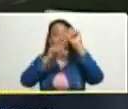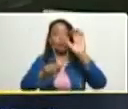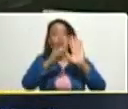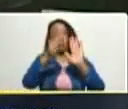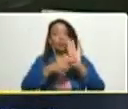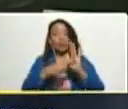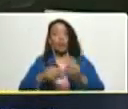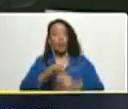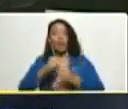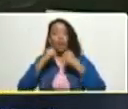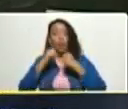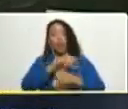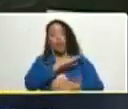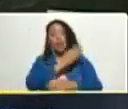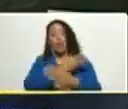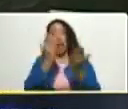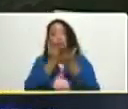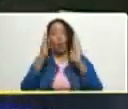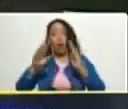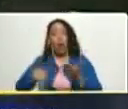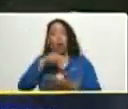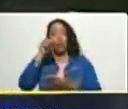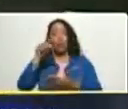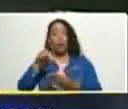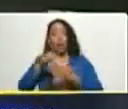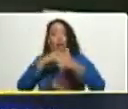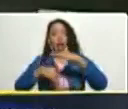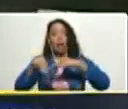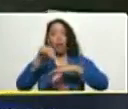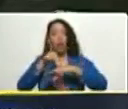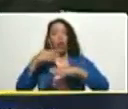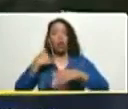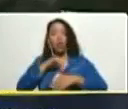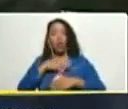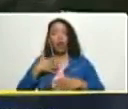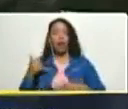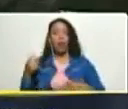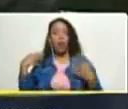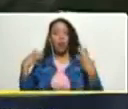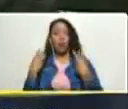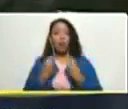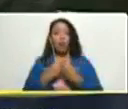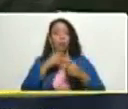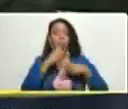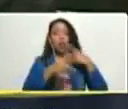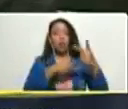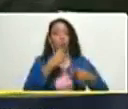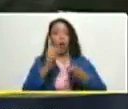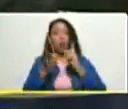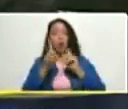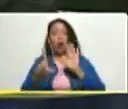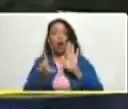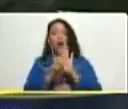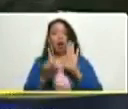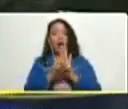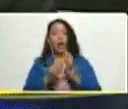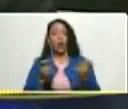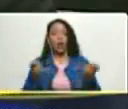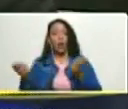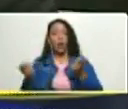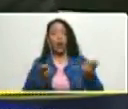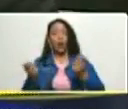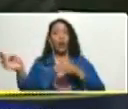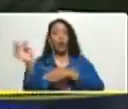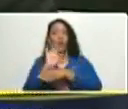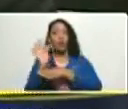también a la nueva a la escuela nacional de la magistratura entonces queremos acompañar esos procesos con celdas leyes que regulen el